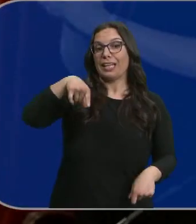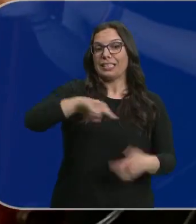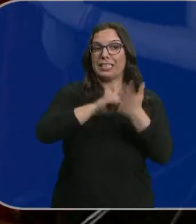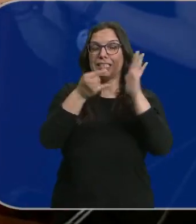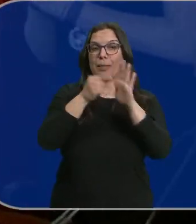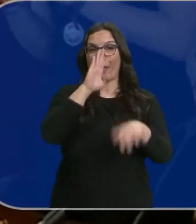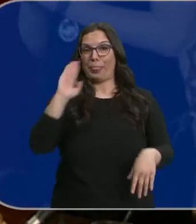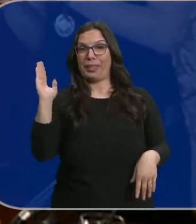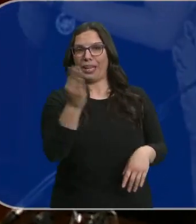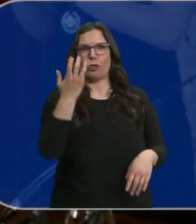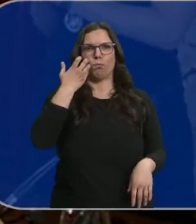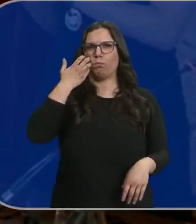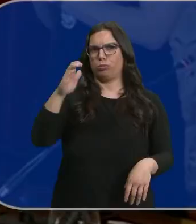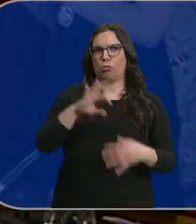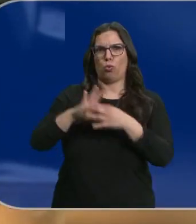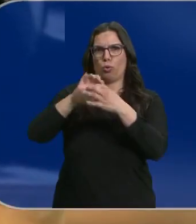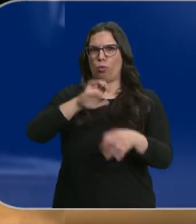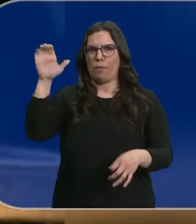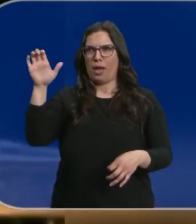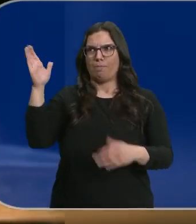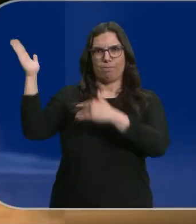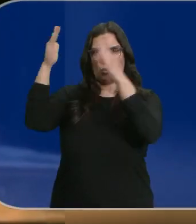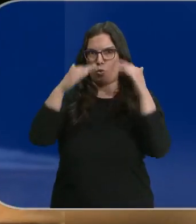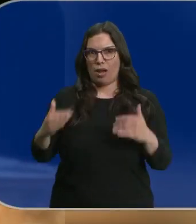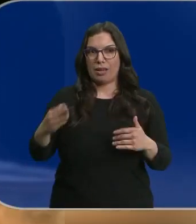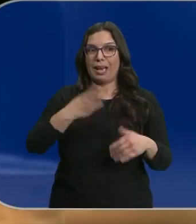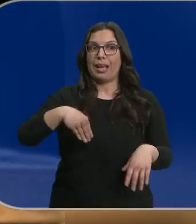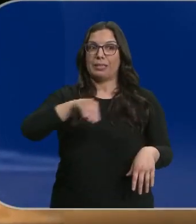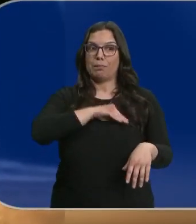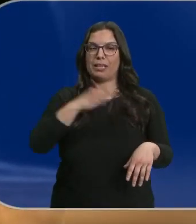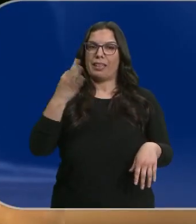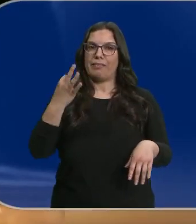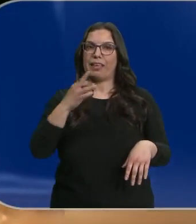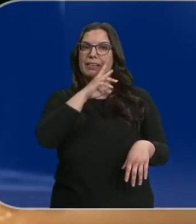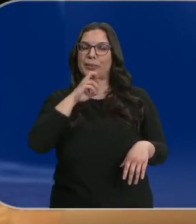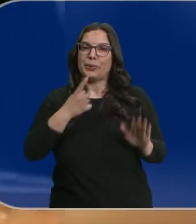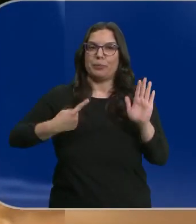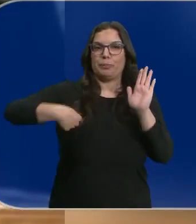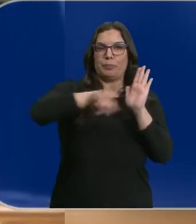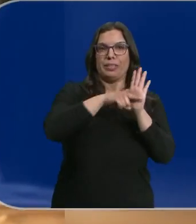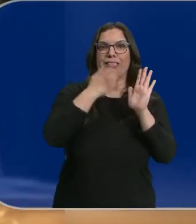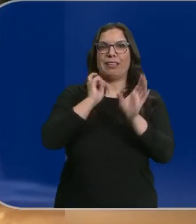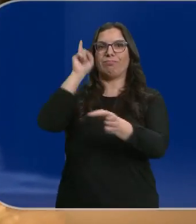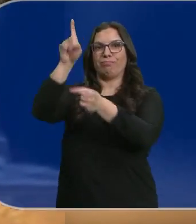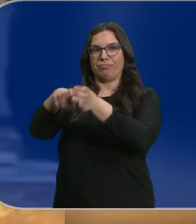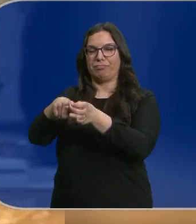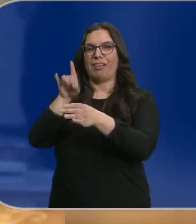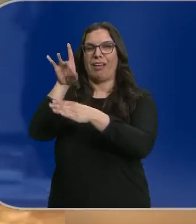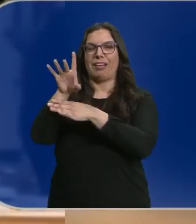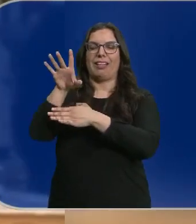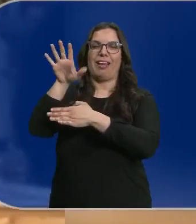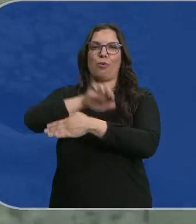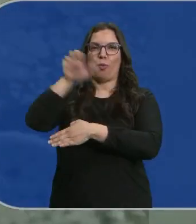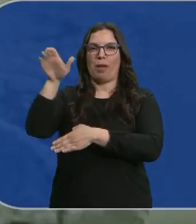sistema indirecto es una anomalía en la Unión Europea. De hecho, España tuvo que introducir una reserva al adherirse a la Carta Europea en 1985.